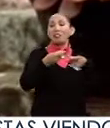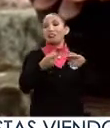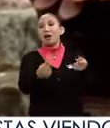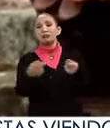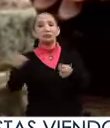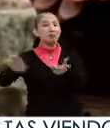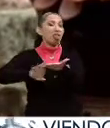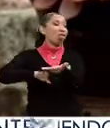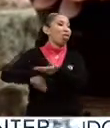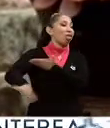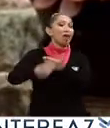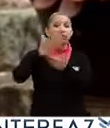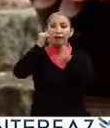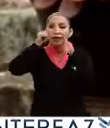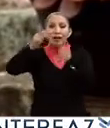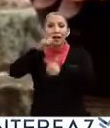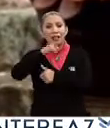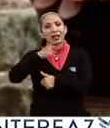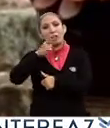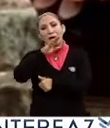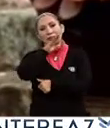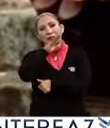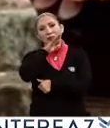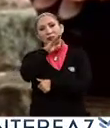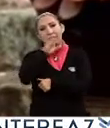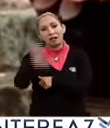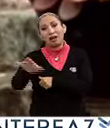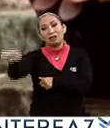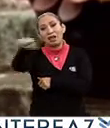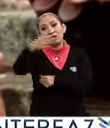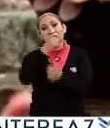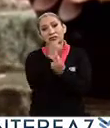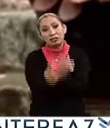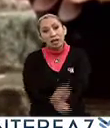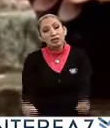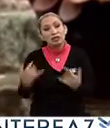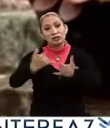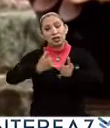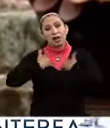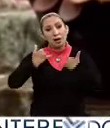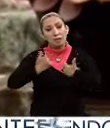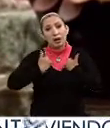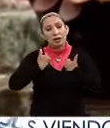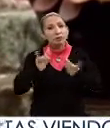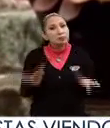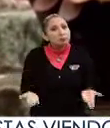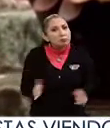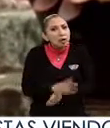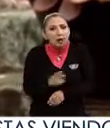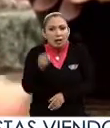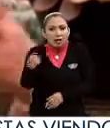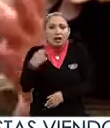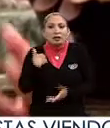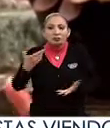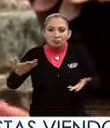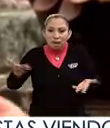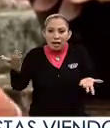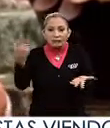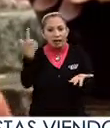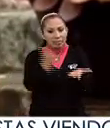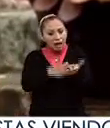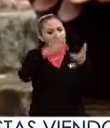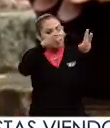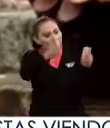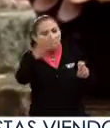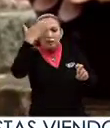si desatendiéramos la lengua materna de los niños, de los jóvenes. Porque es presentar un contenido,